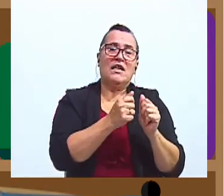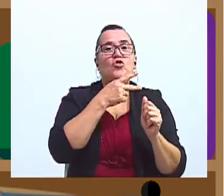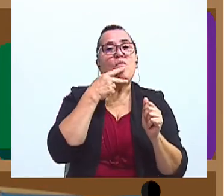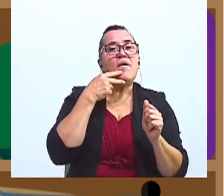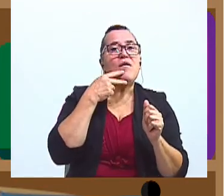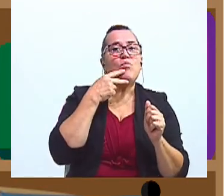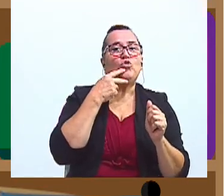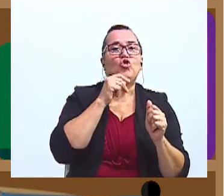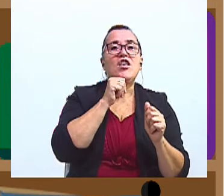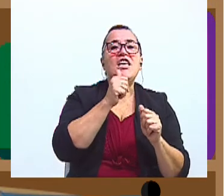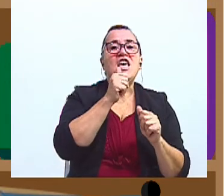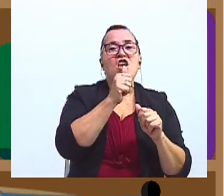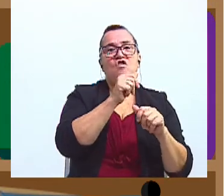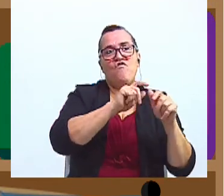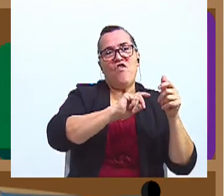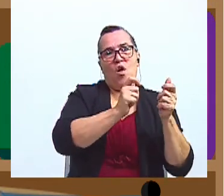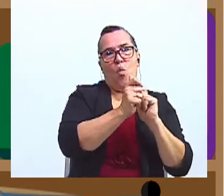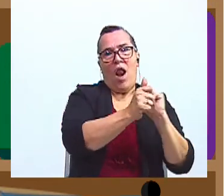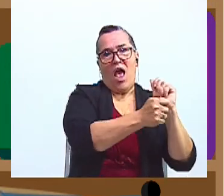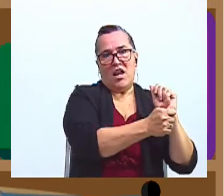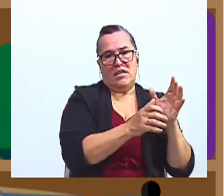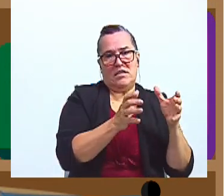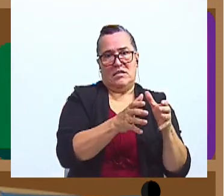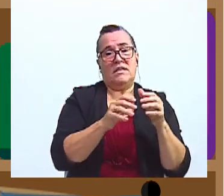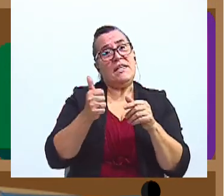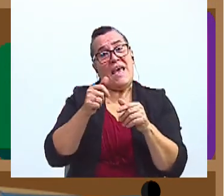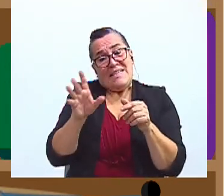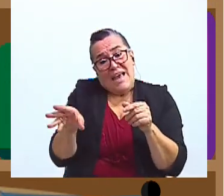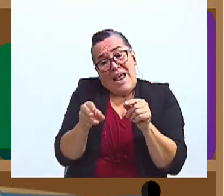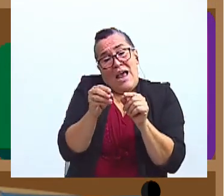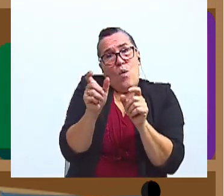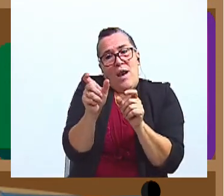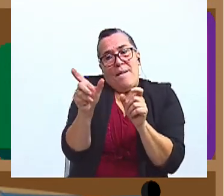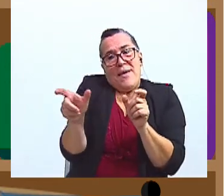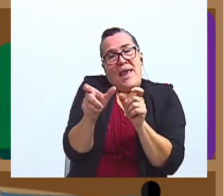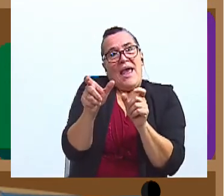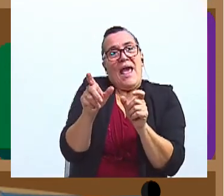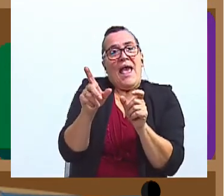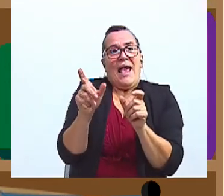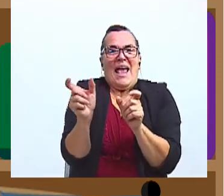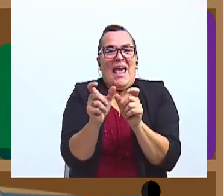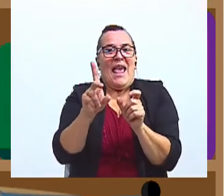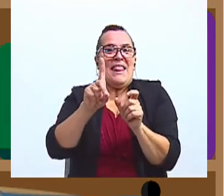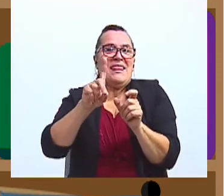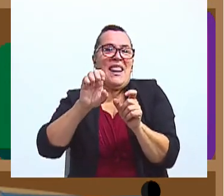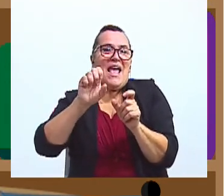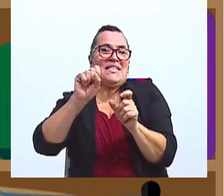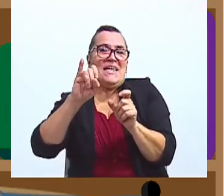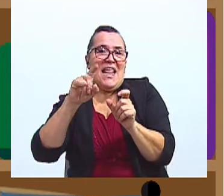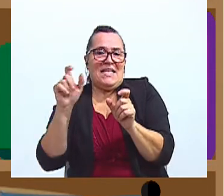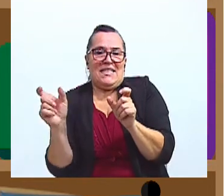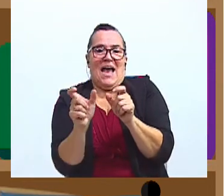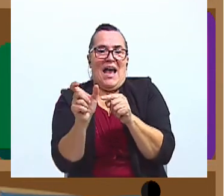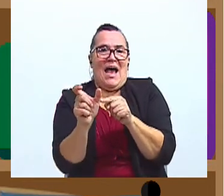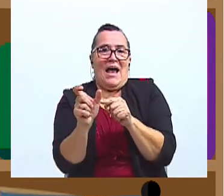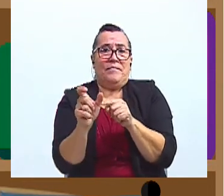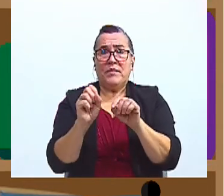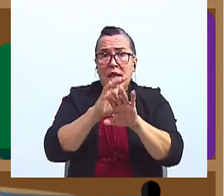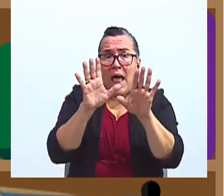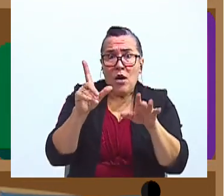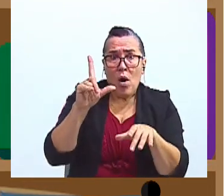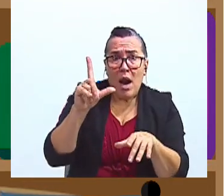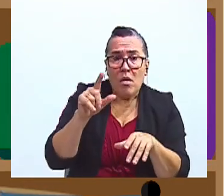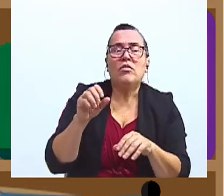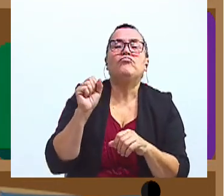y en otros no. Y a esa raíz le agregamos una pequeña parte, que es la desinencia. ¿Quedó claro, Laura? Sí, profe.